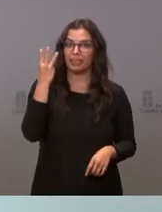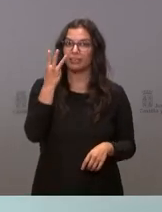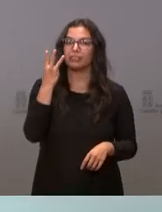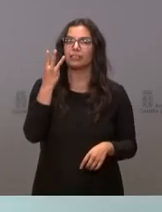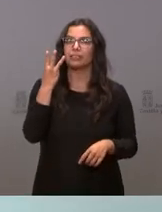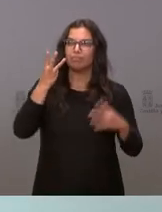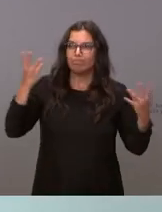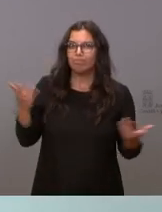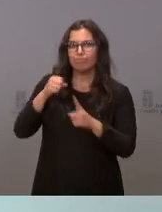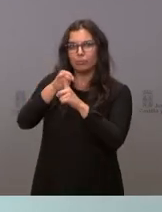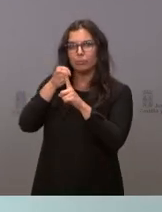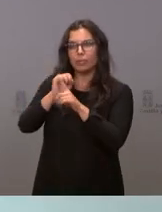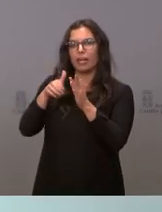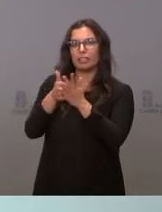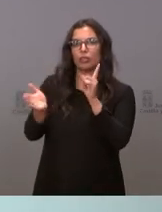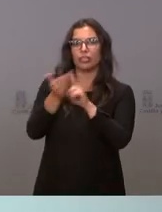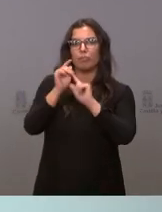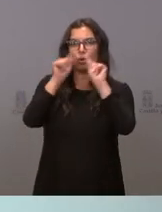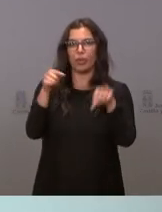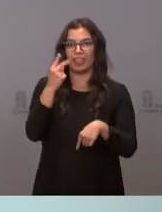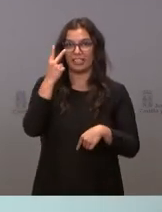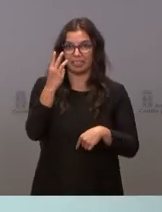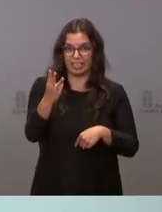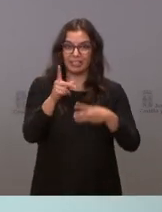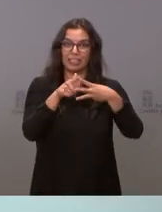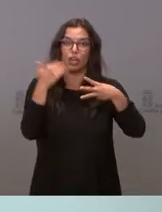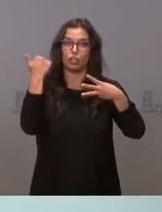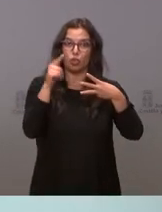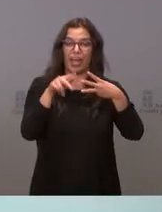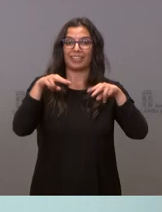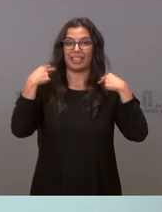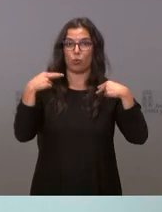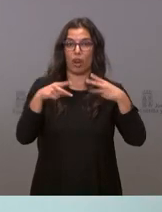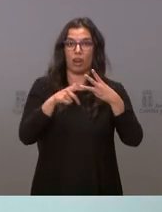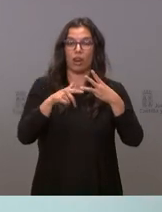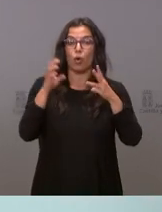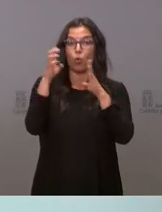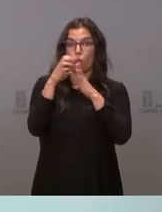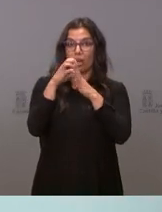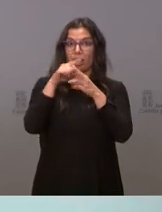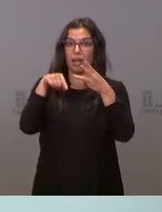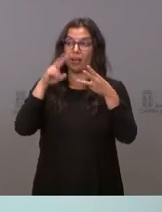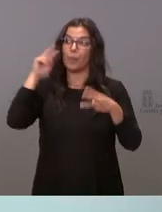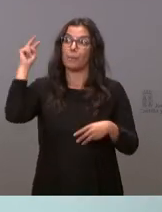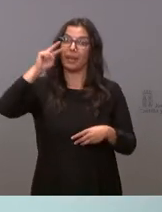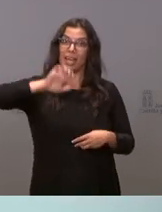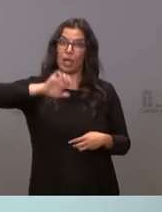provincias como Soria Teruel y Cuenca que tienen la consideración de Europa de